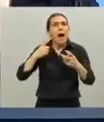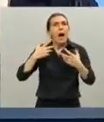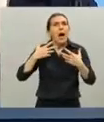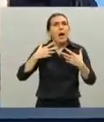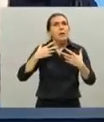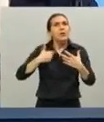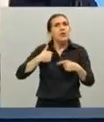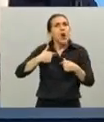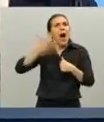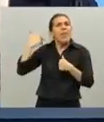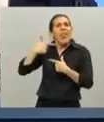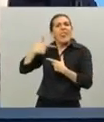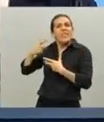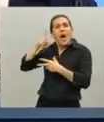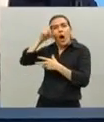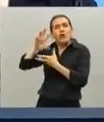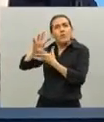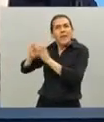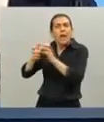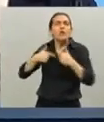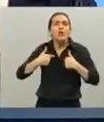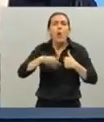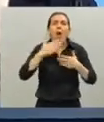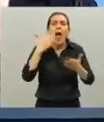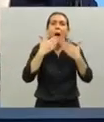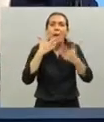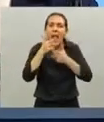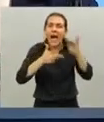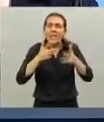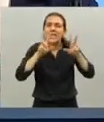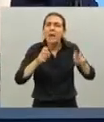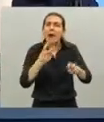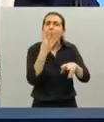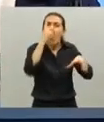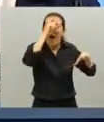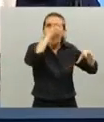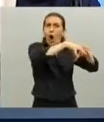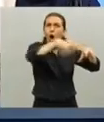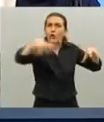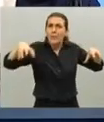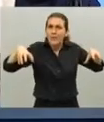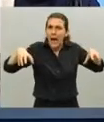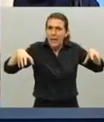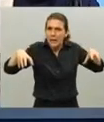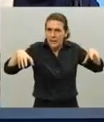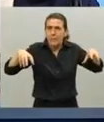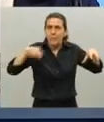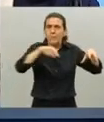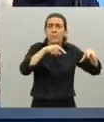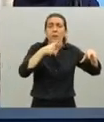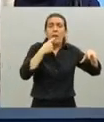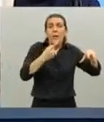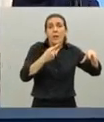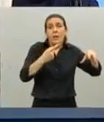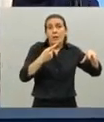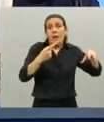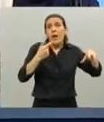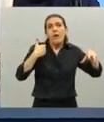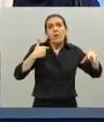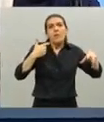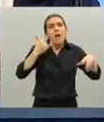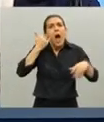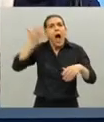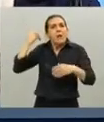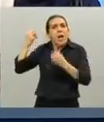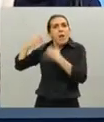teníamos en este momento voy a hablar de cuatro hospitales en la provincia de Buenos Aires que estaban a punto de concluirse y que se habían abandonado